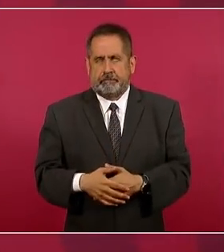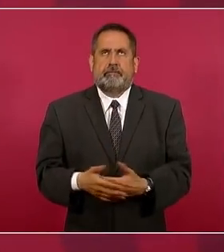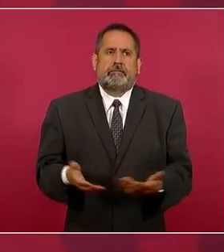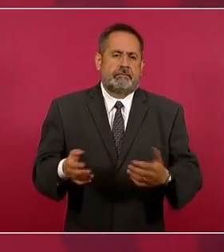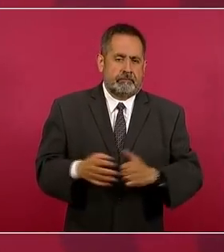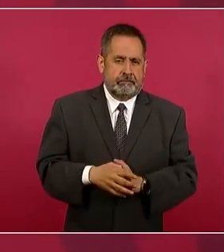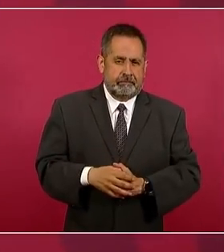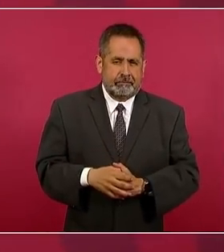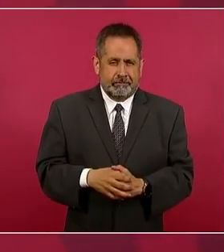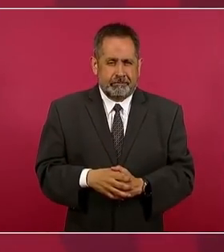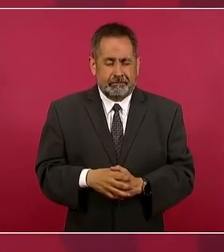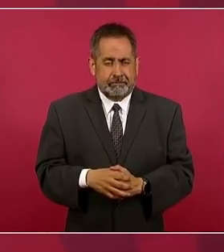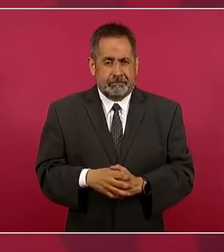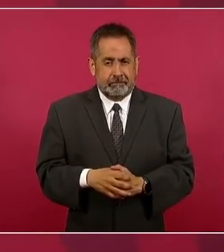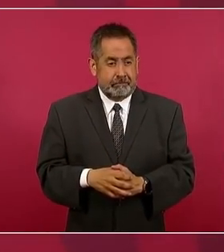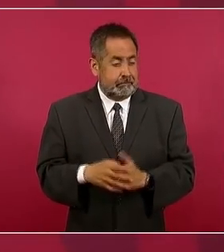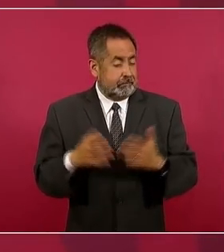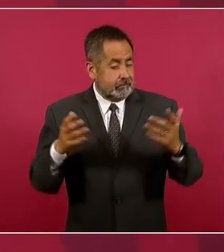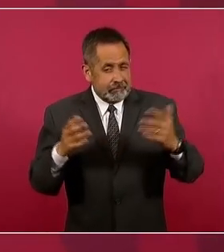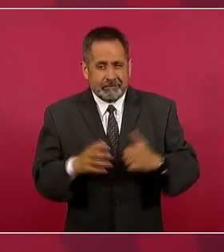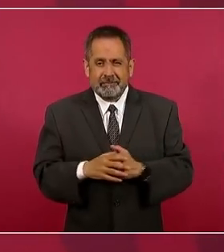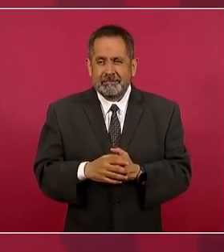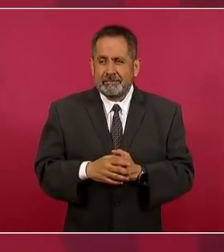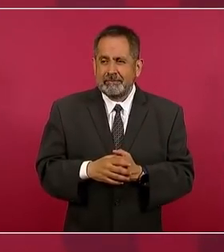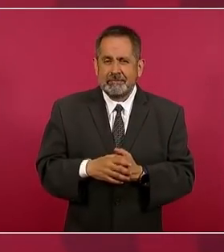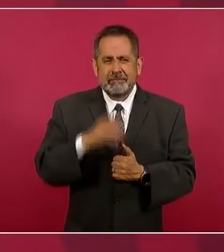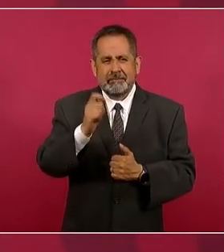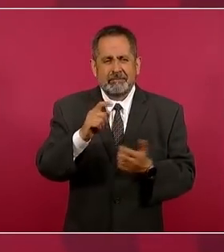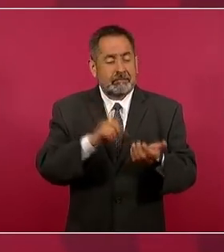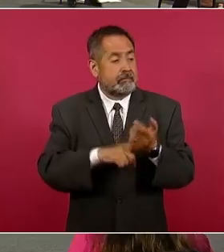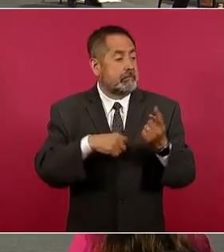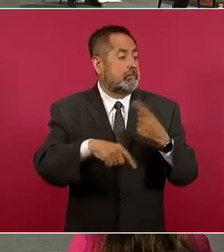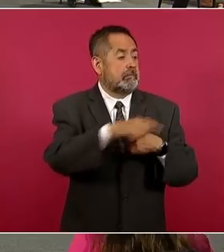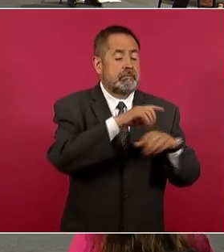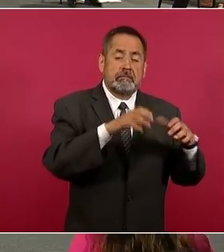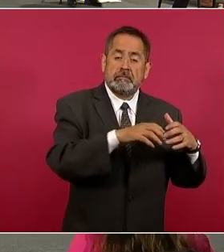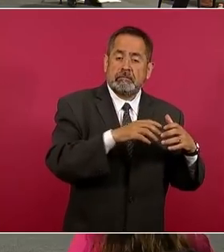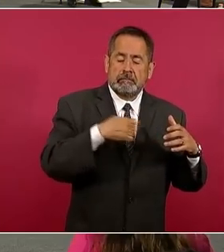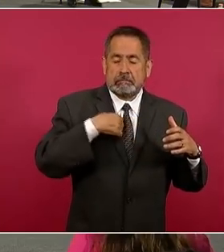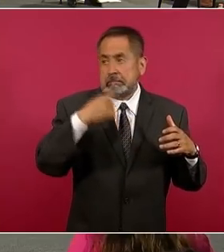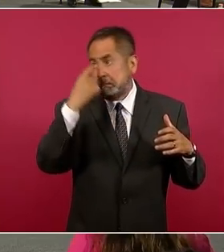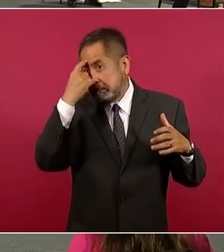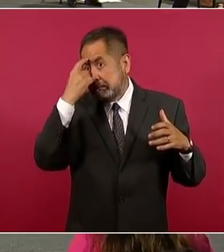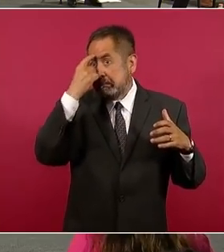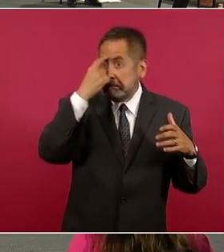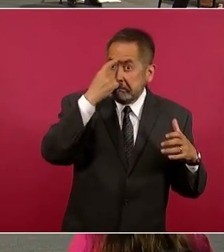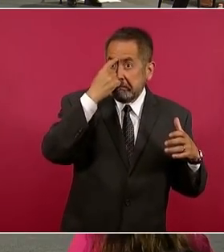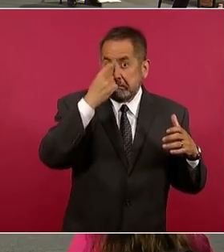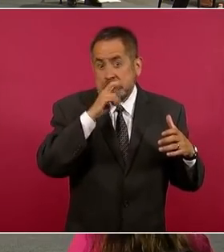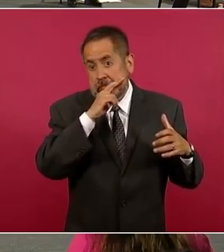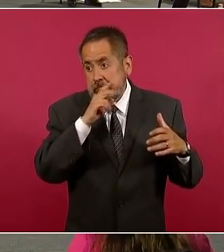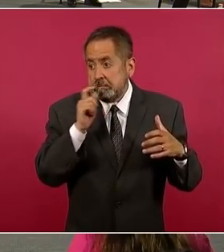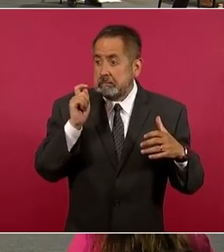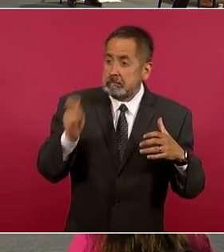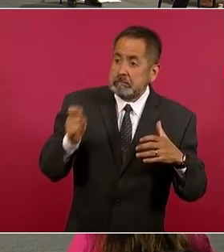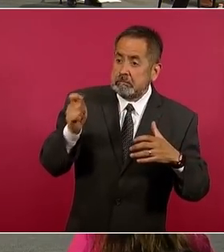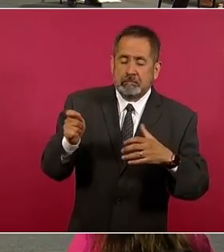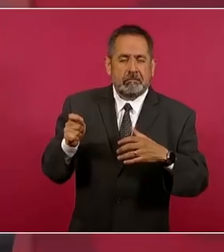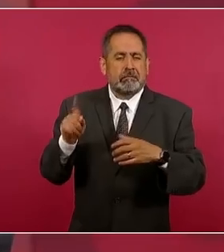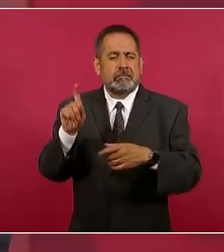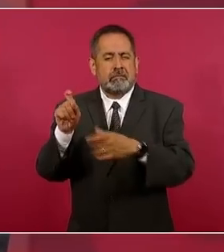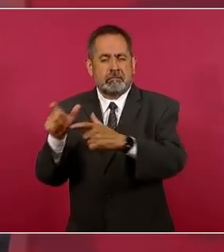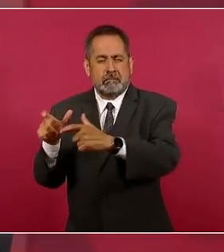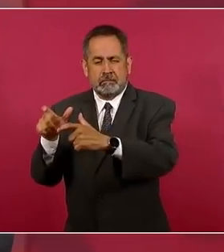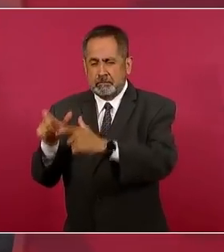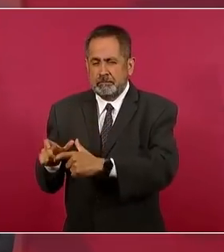que ya no sólo es la preocupación por los cenotes o los